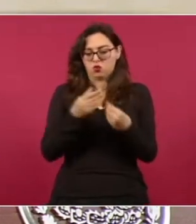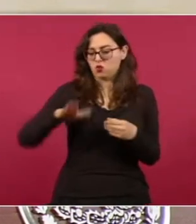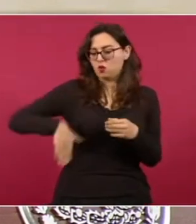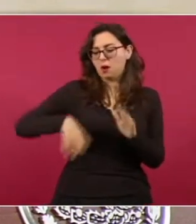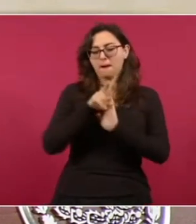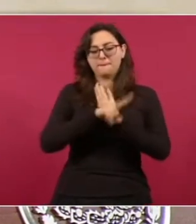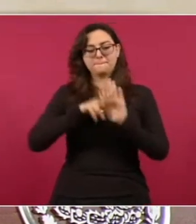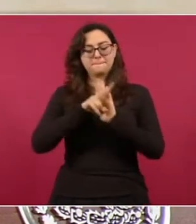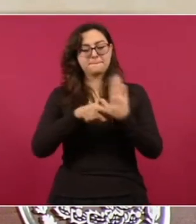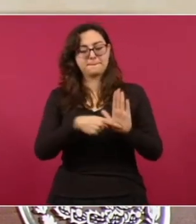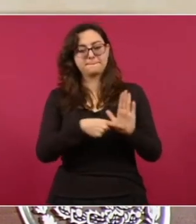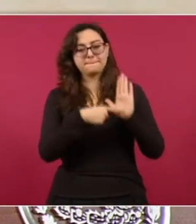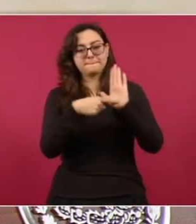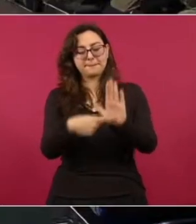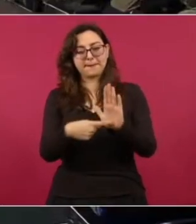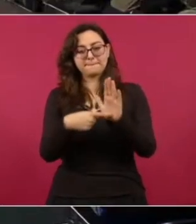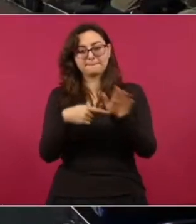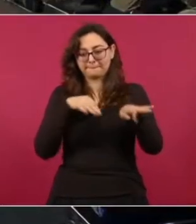coordinada.